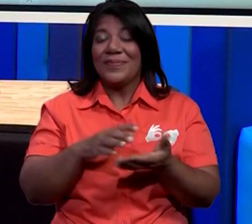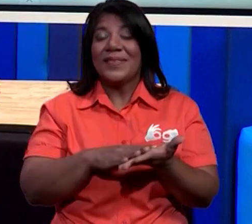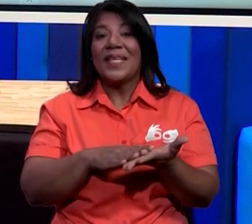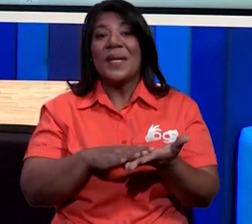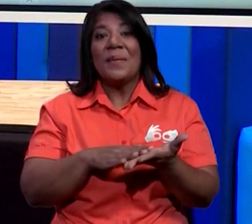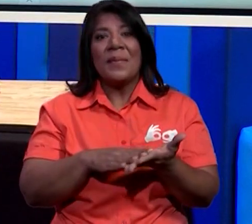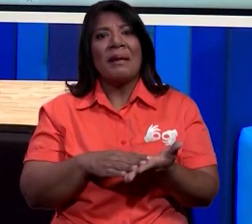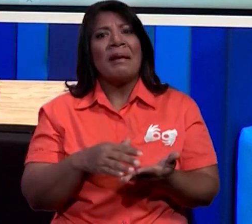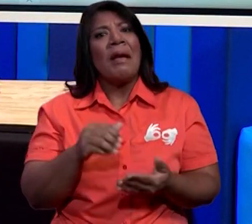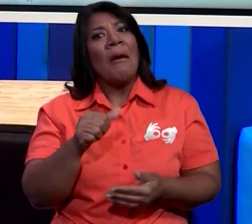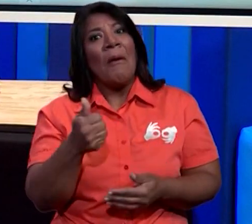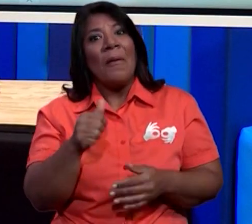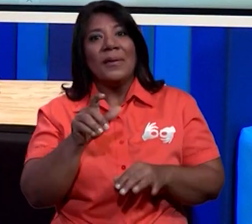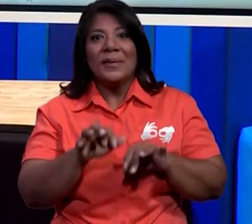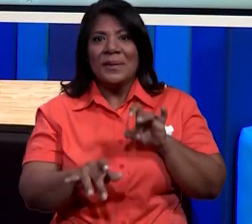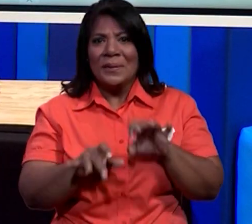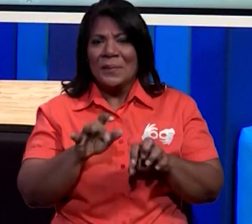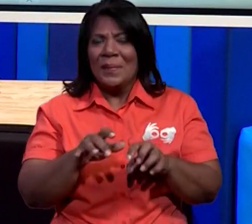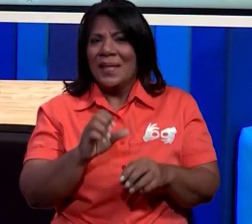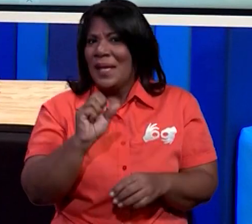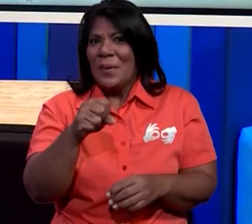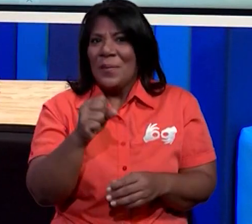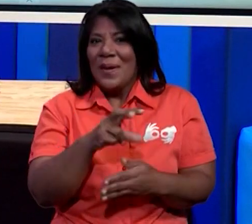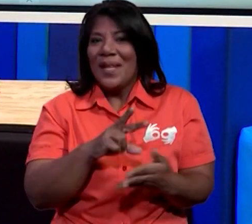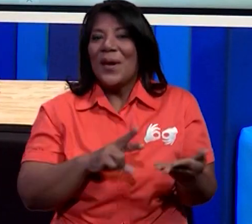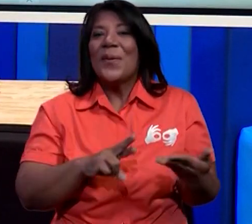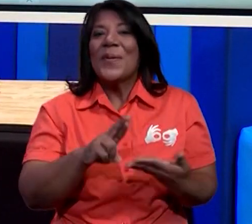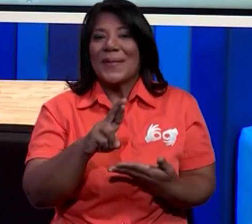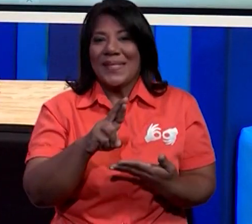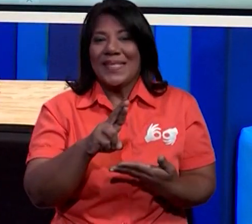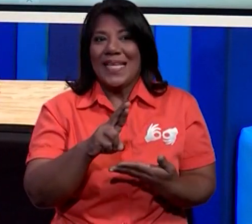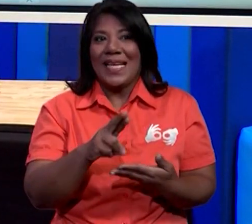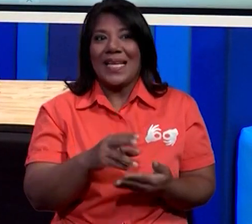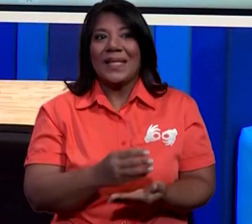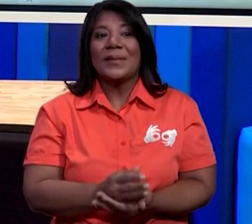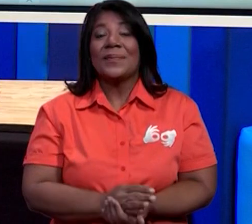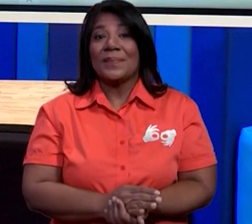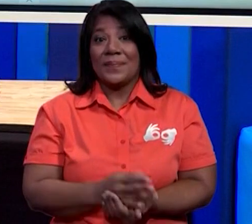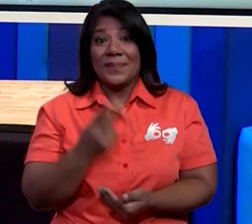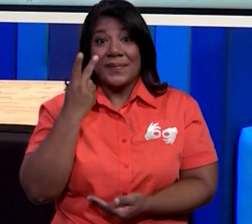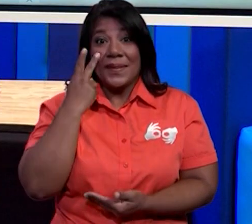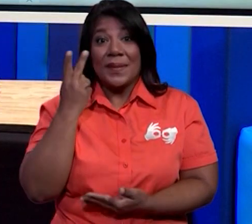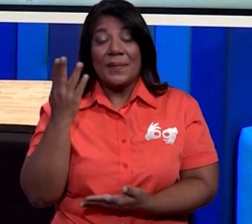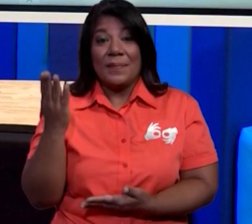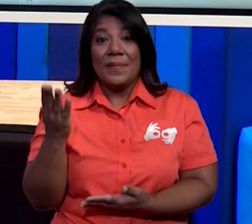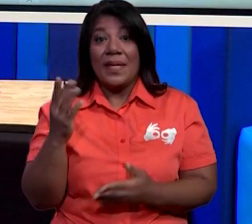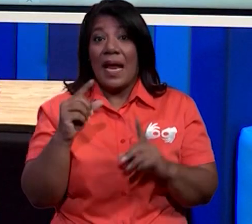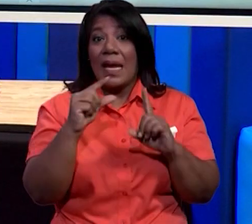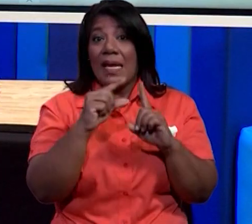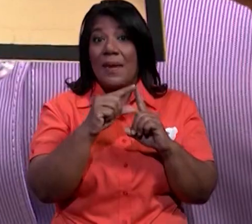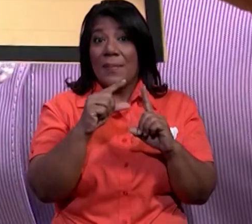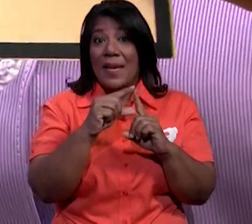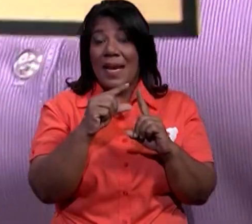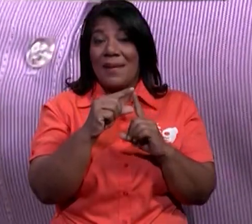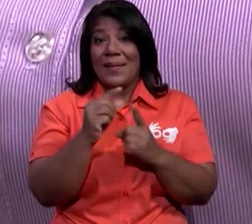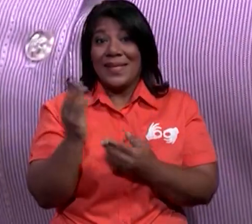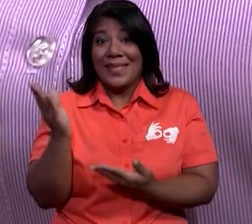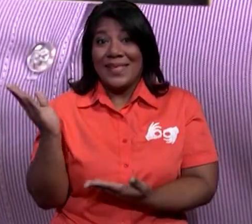tiene su máquina Perkin también puede utilizarla. Ahora, ¿te observas? ¿Qué palabra dice aquí?